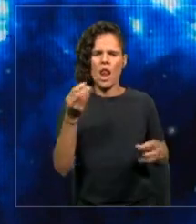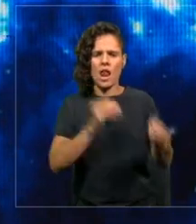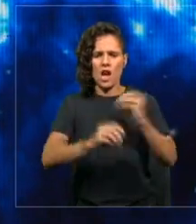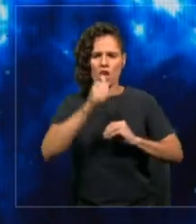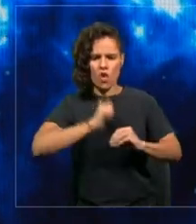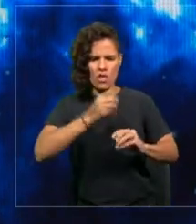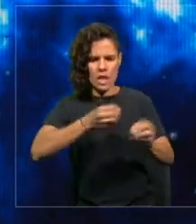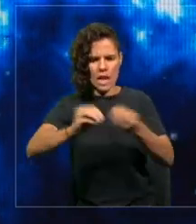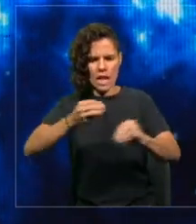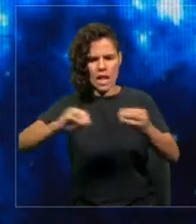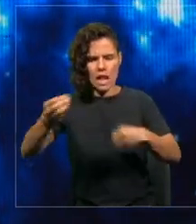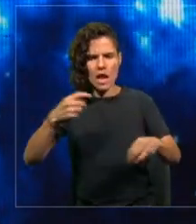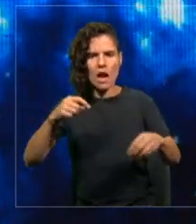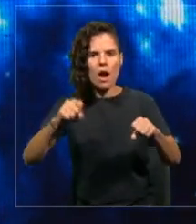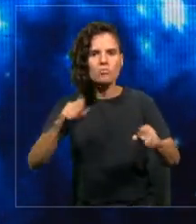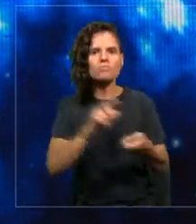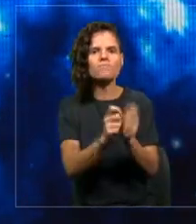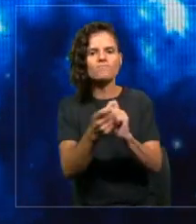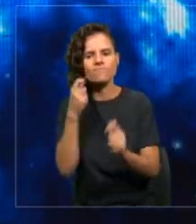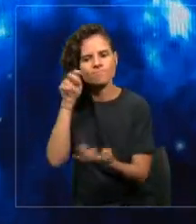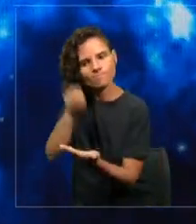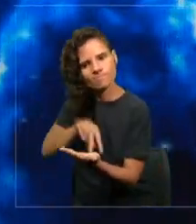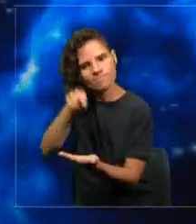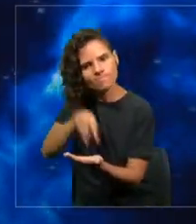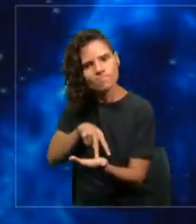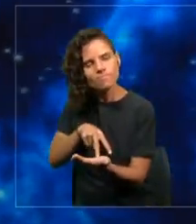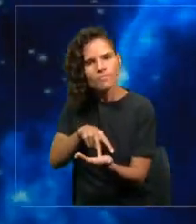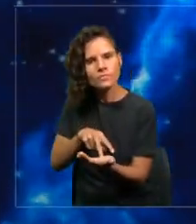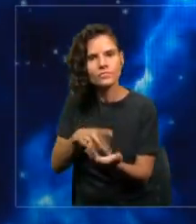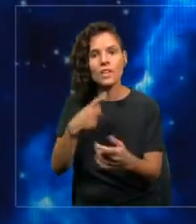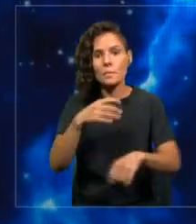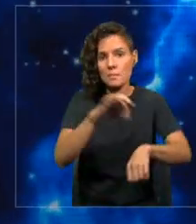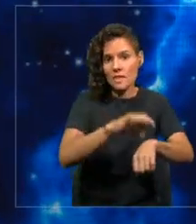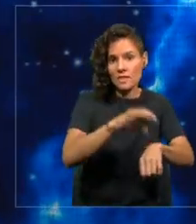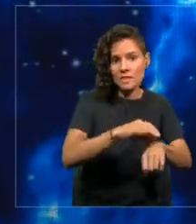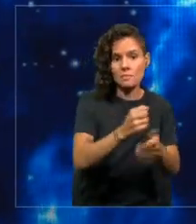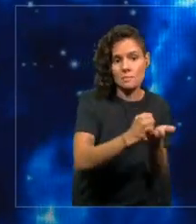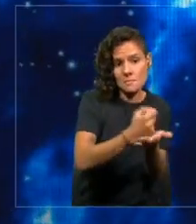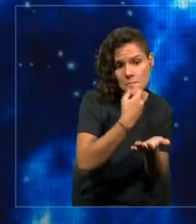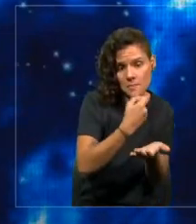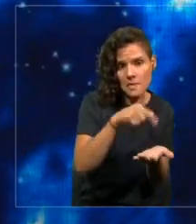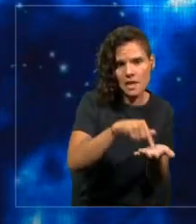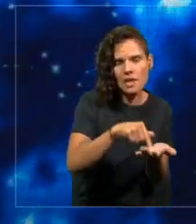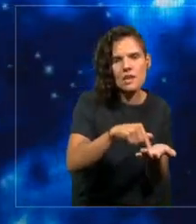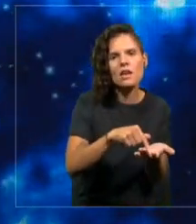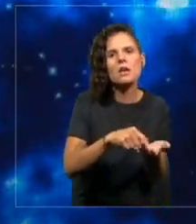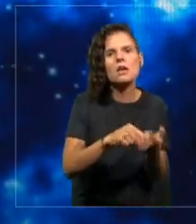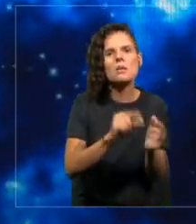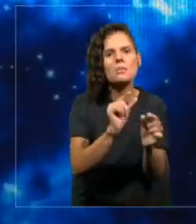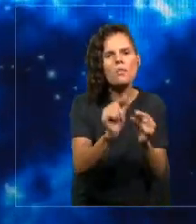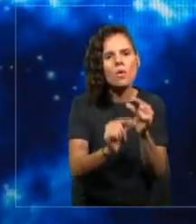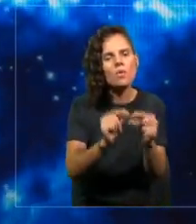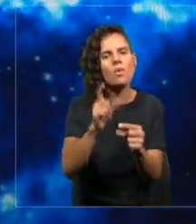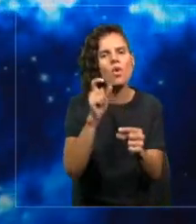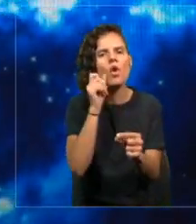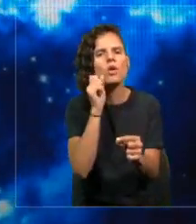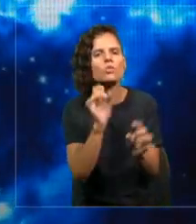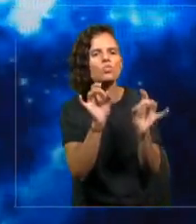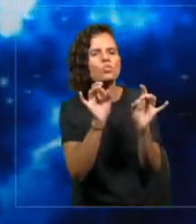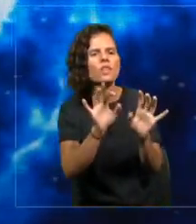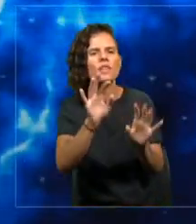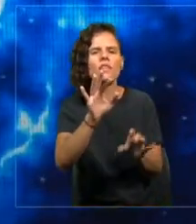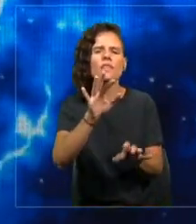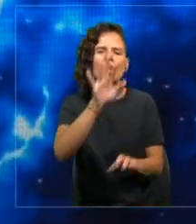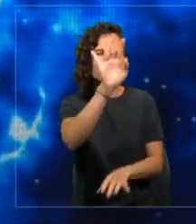código genético de cada persona. Las medicinas, las pastillas, van a ser más personalizadas. Ya existe.